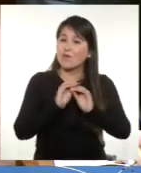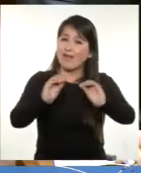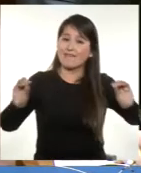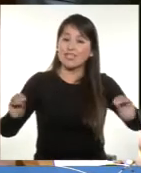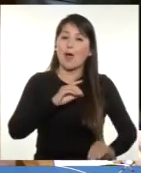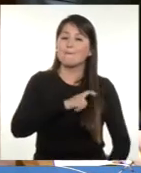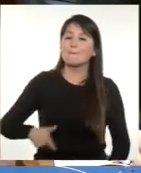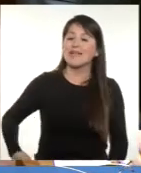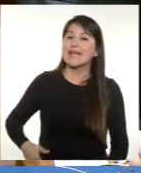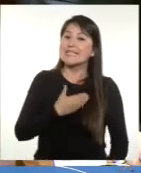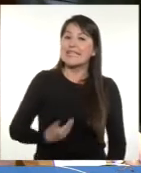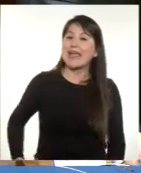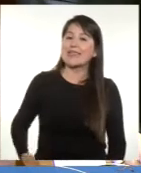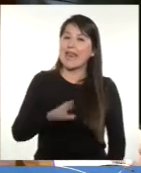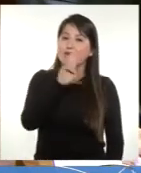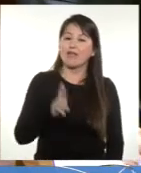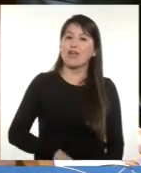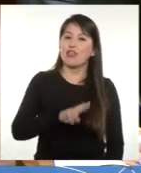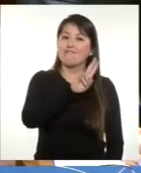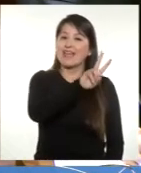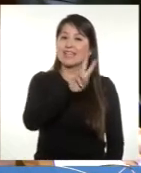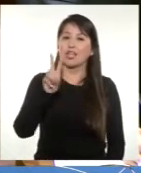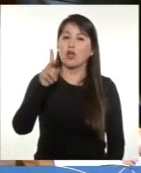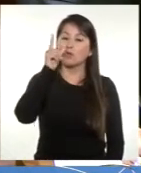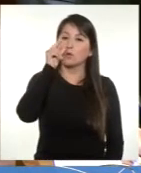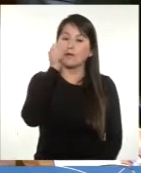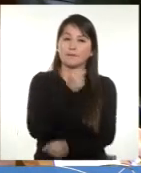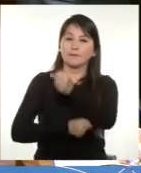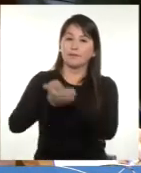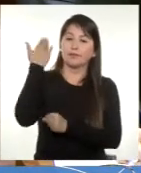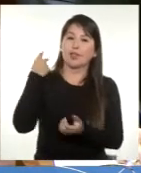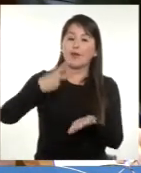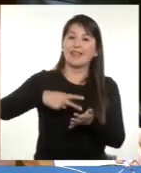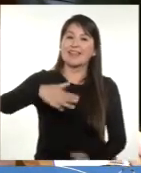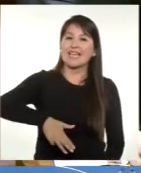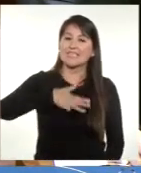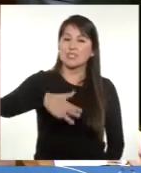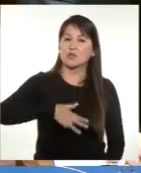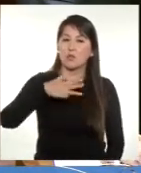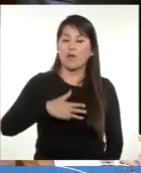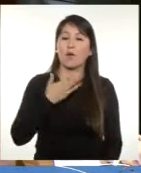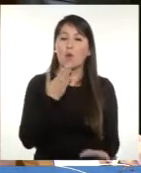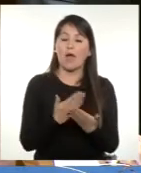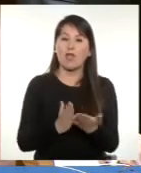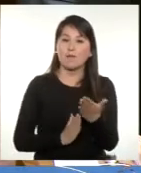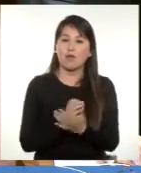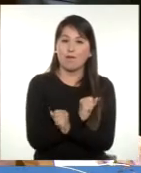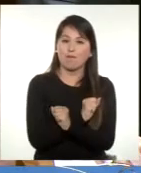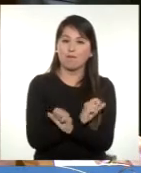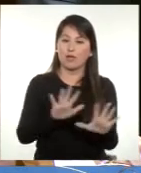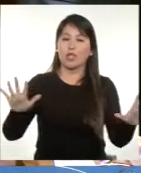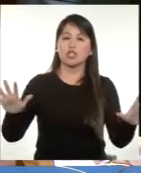del Presidente de la República el 22 de octubre del año 2019, tras el estallido social